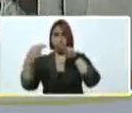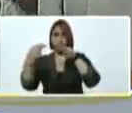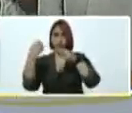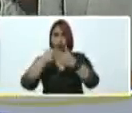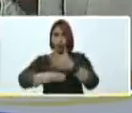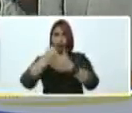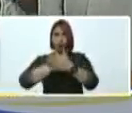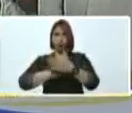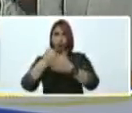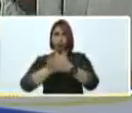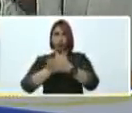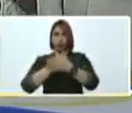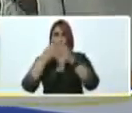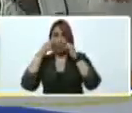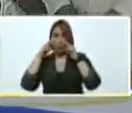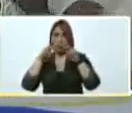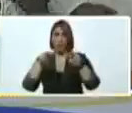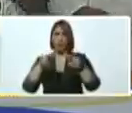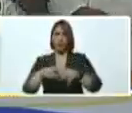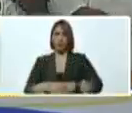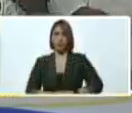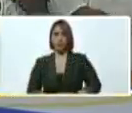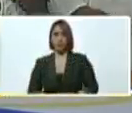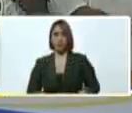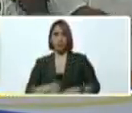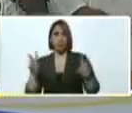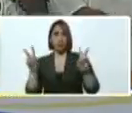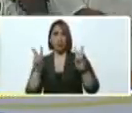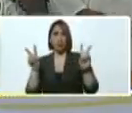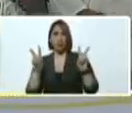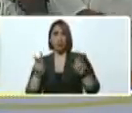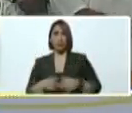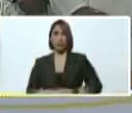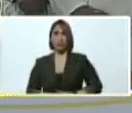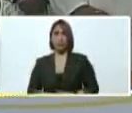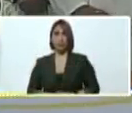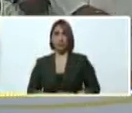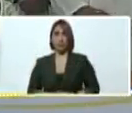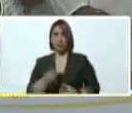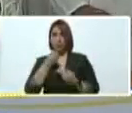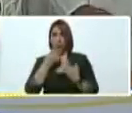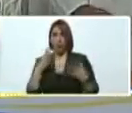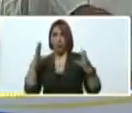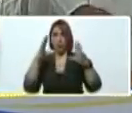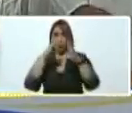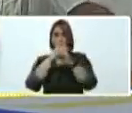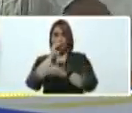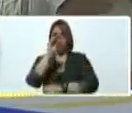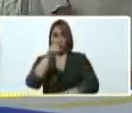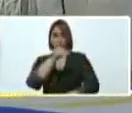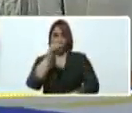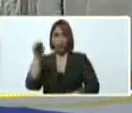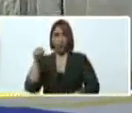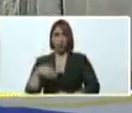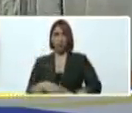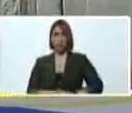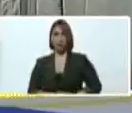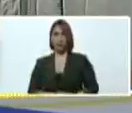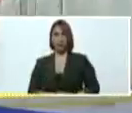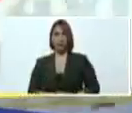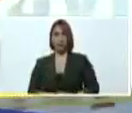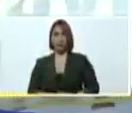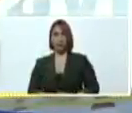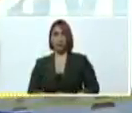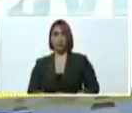batalla y nos vemos en victoria buenas noches que Dios me lo bendiga hasta la